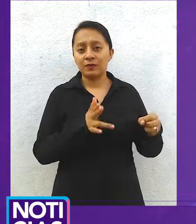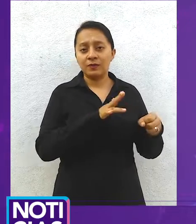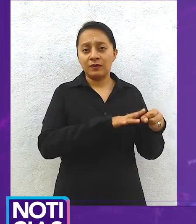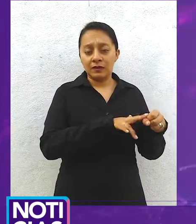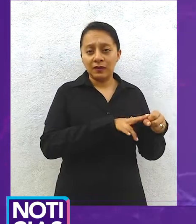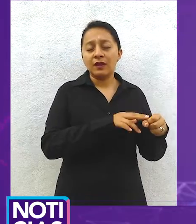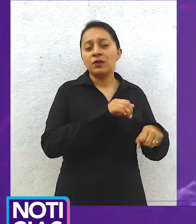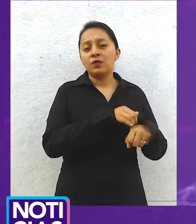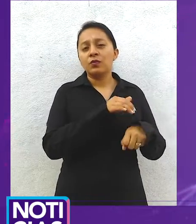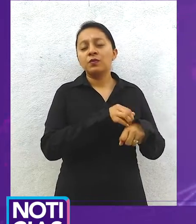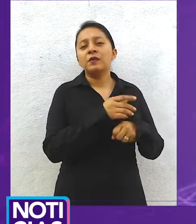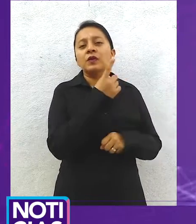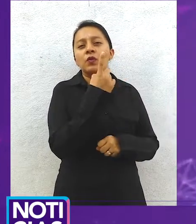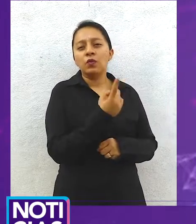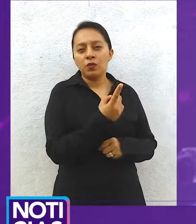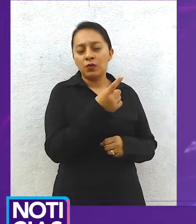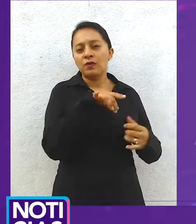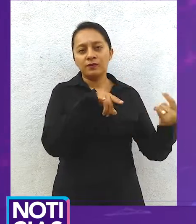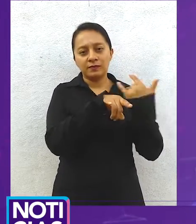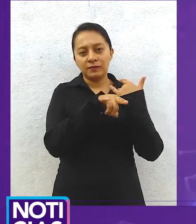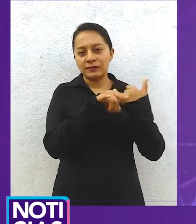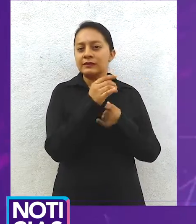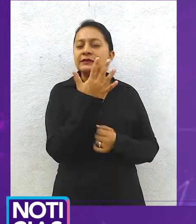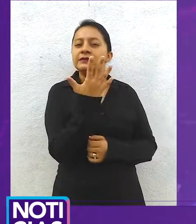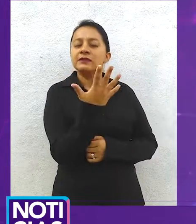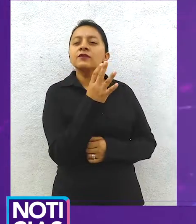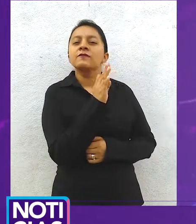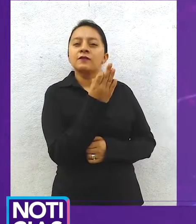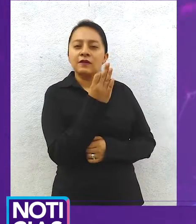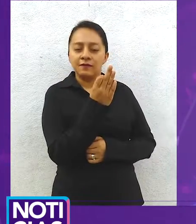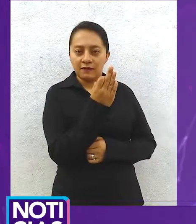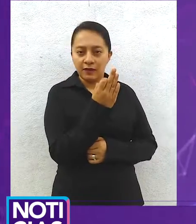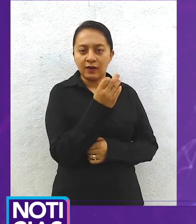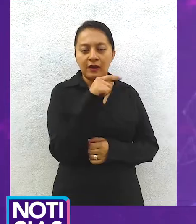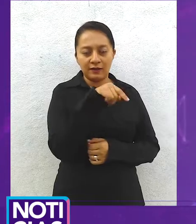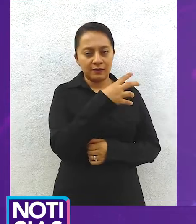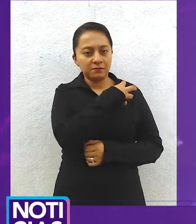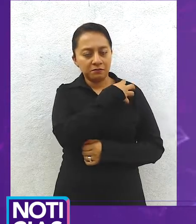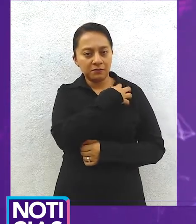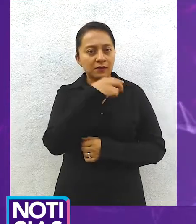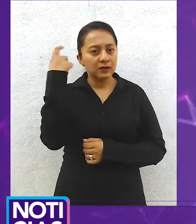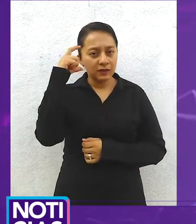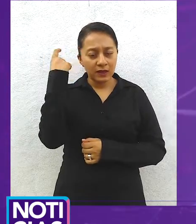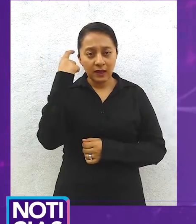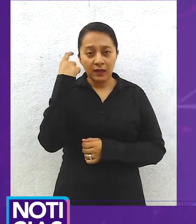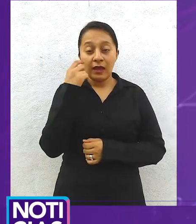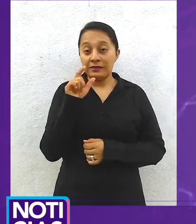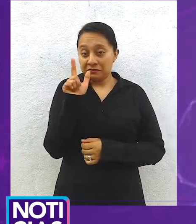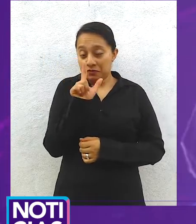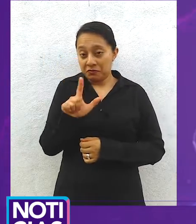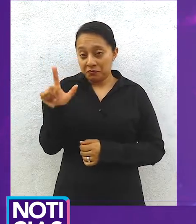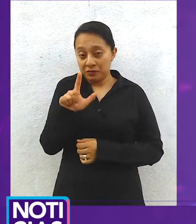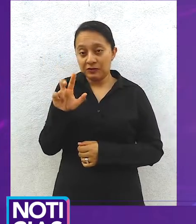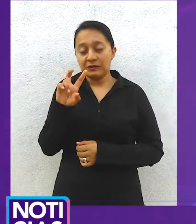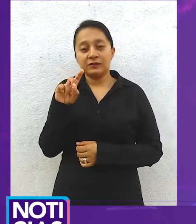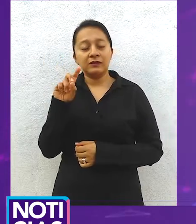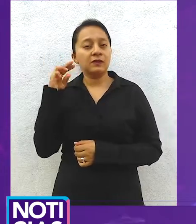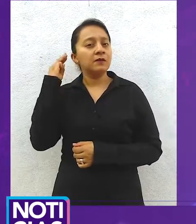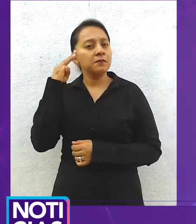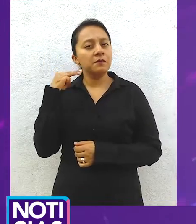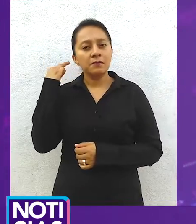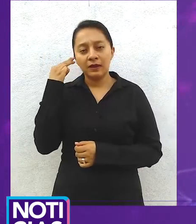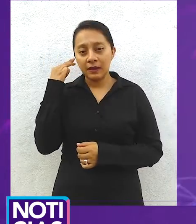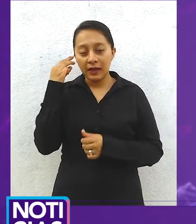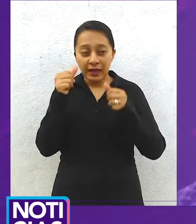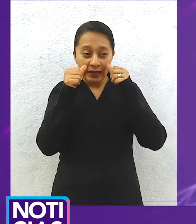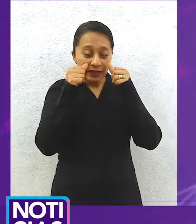El Hospital Regional Nº 1, ubicado en la Avenida 5 de Febrero en la capital queretana, a partir de este lunes 30 de marzo, atenderá exclusivamente